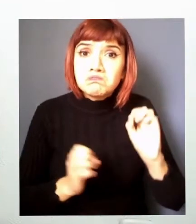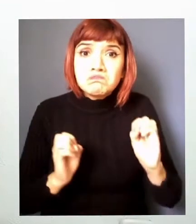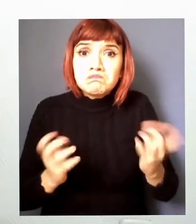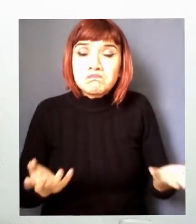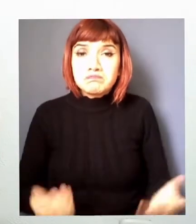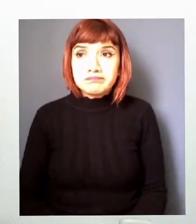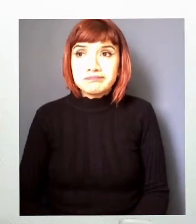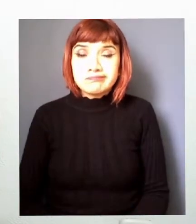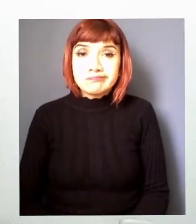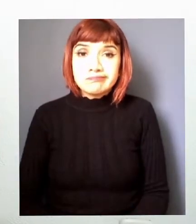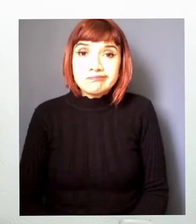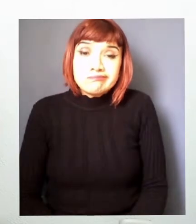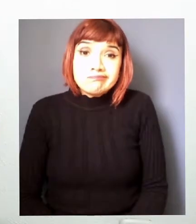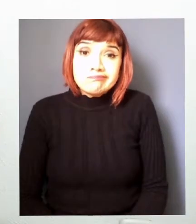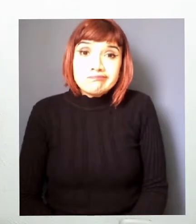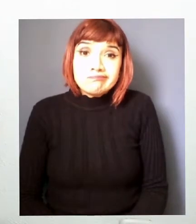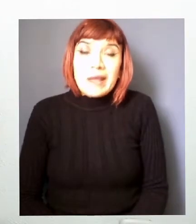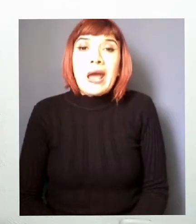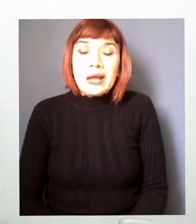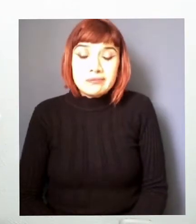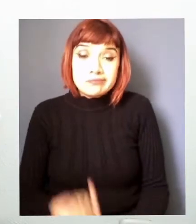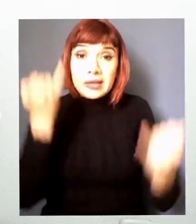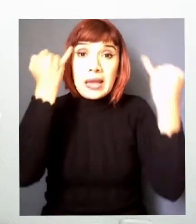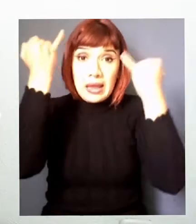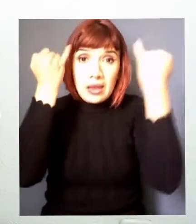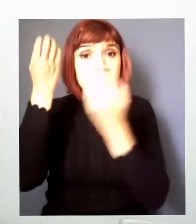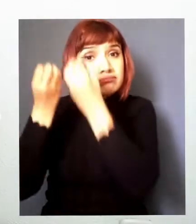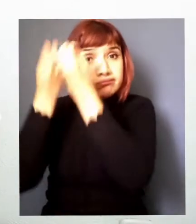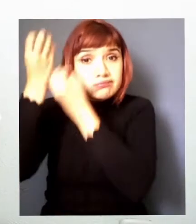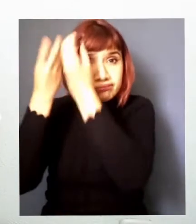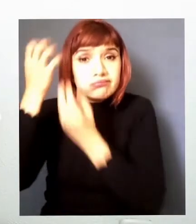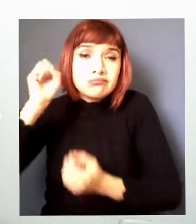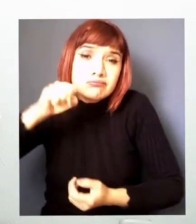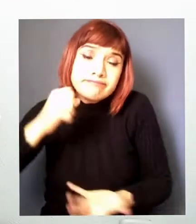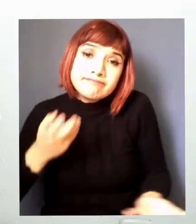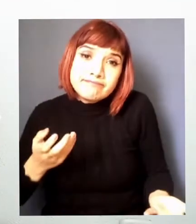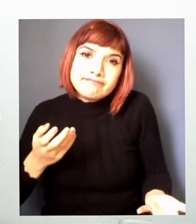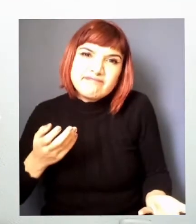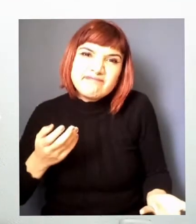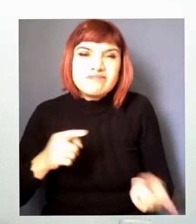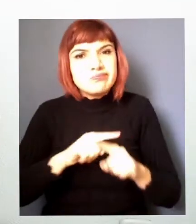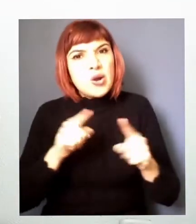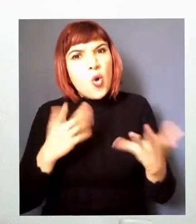solo nos queda el ingenio pero solo con ingenio esta idea no va a